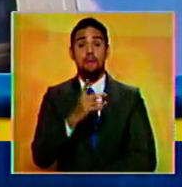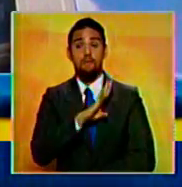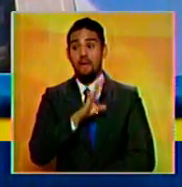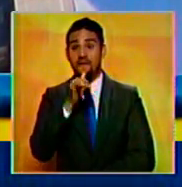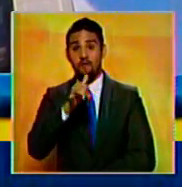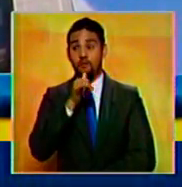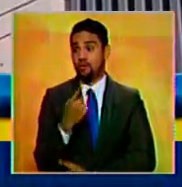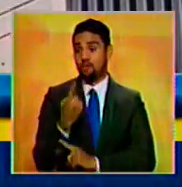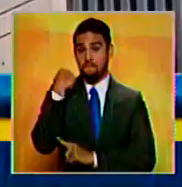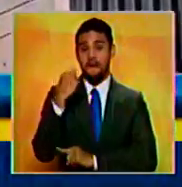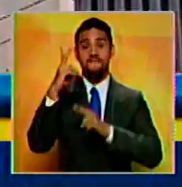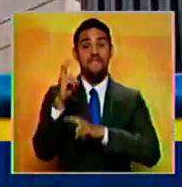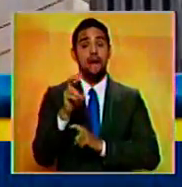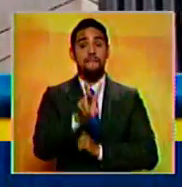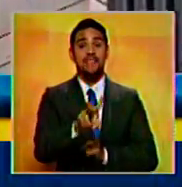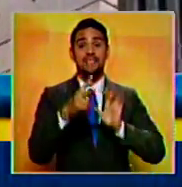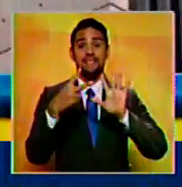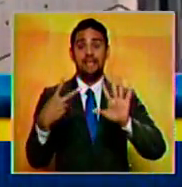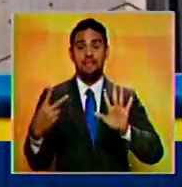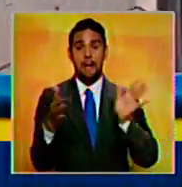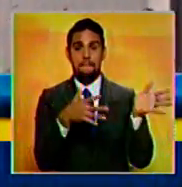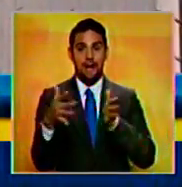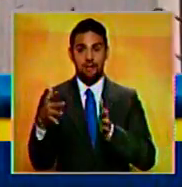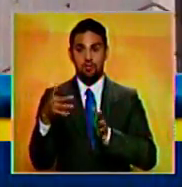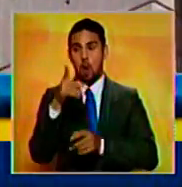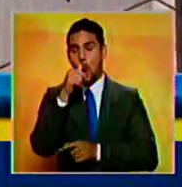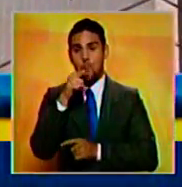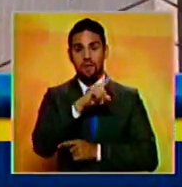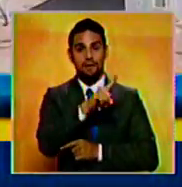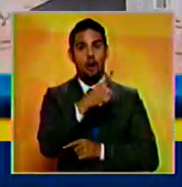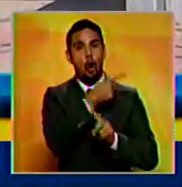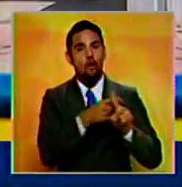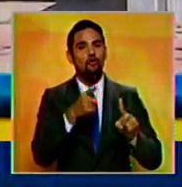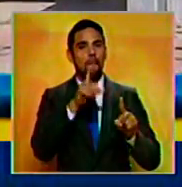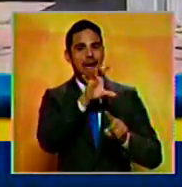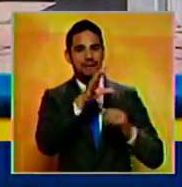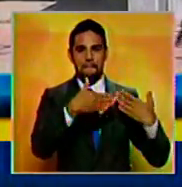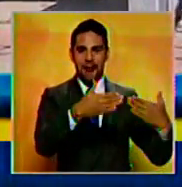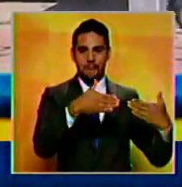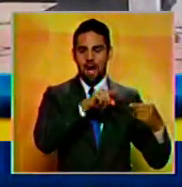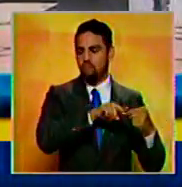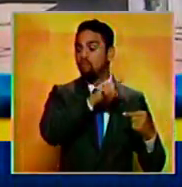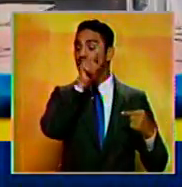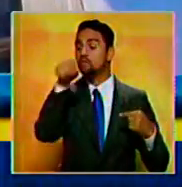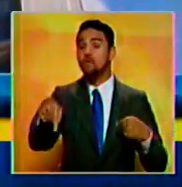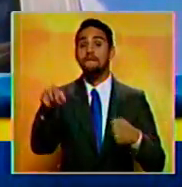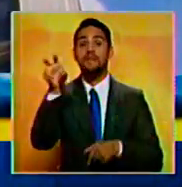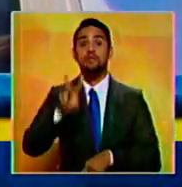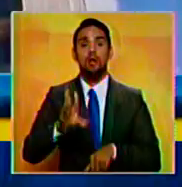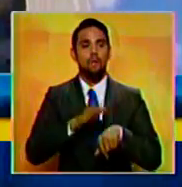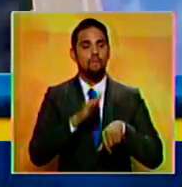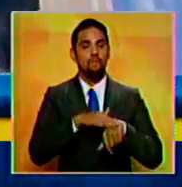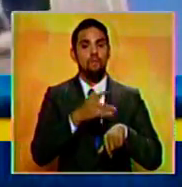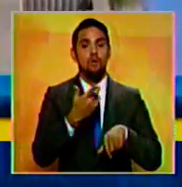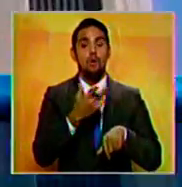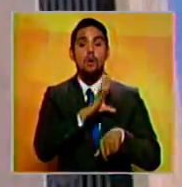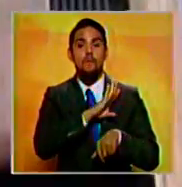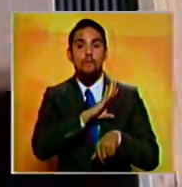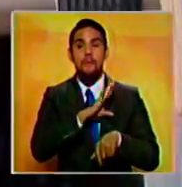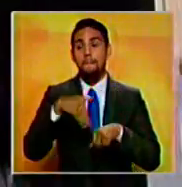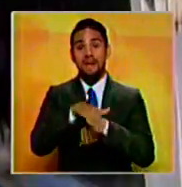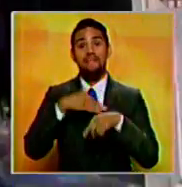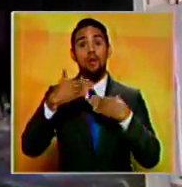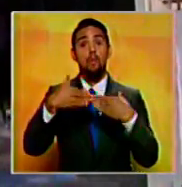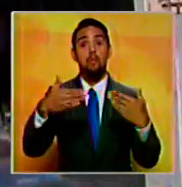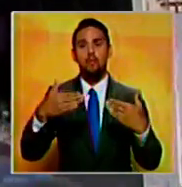pasado viernes 27 de marzo, Quirós fue extraditado a Venezuela desde Panamá en virtud de una alerta roja requerida por el Ministerio